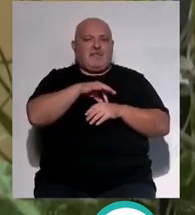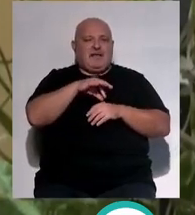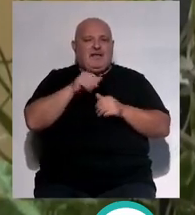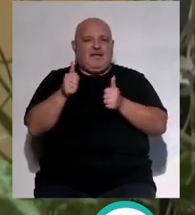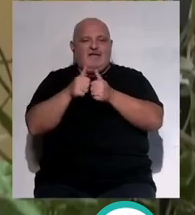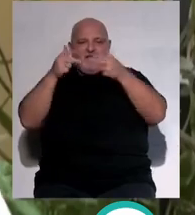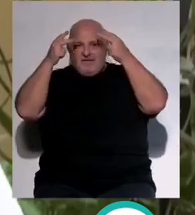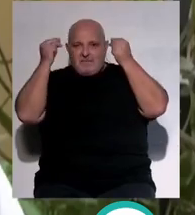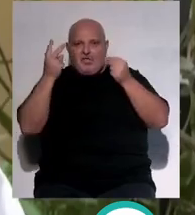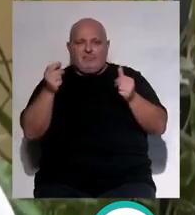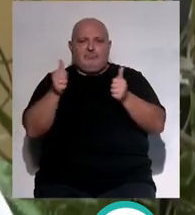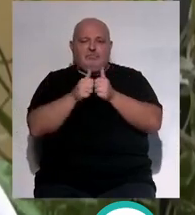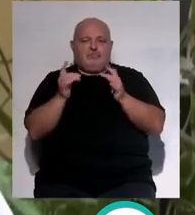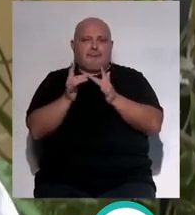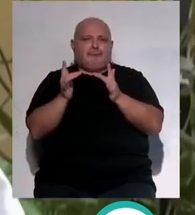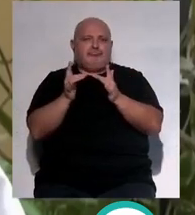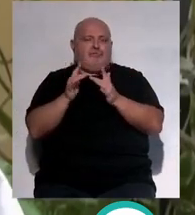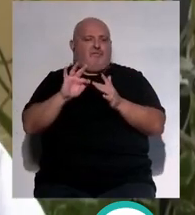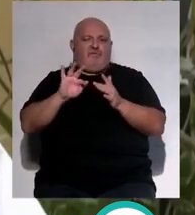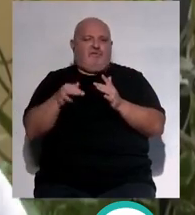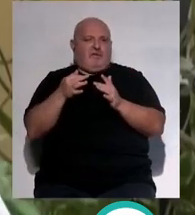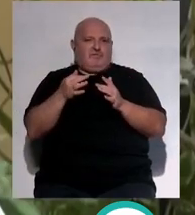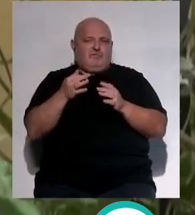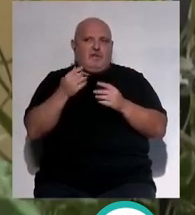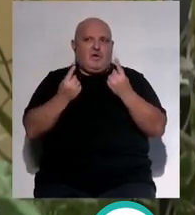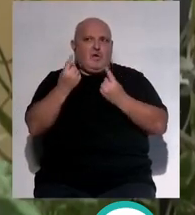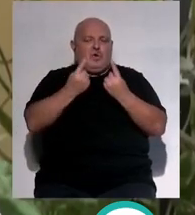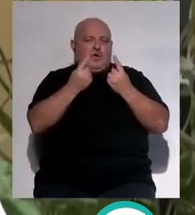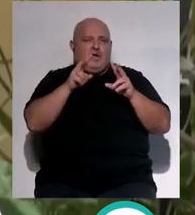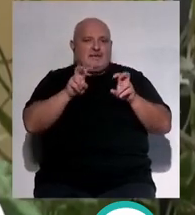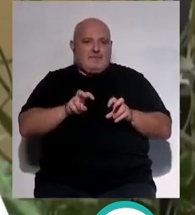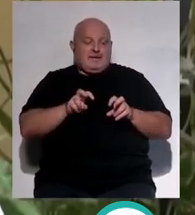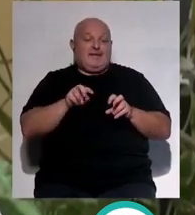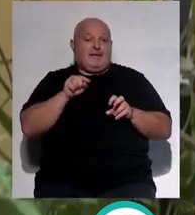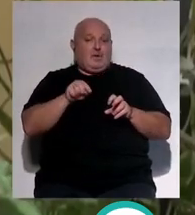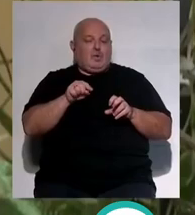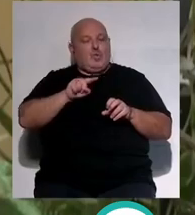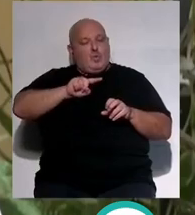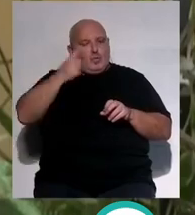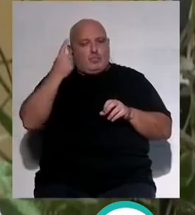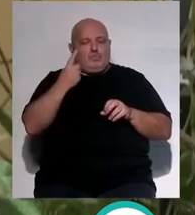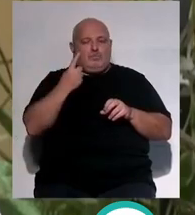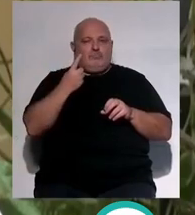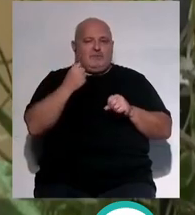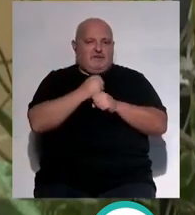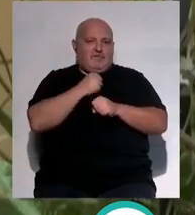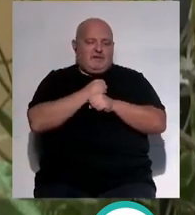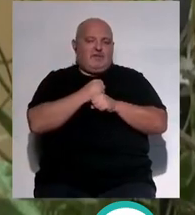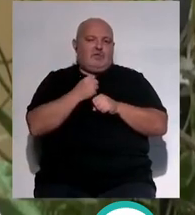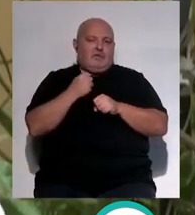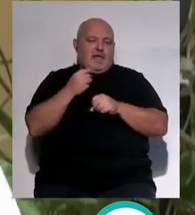enfermería pediátrica trabajando conjuntamente en muchísimos temas y este es uno en que se trabaja